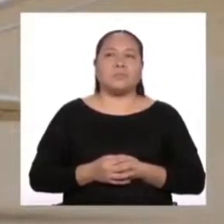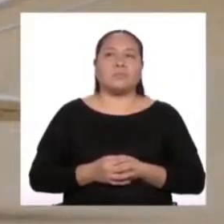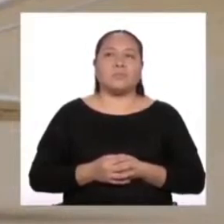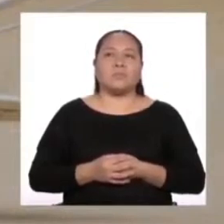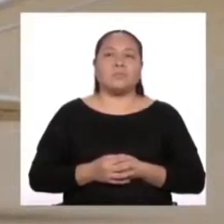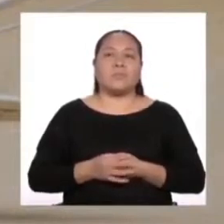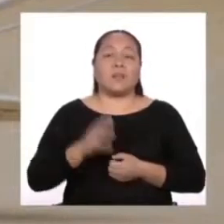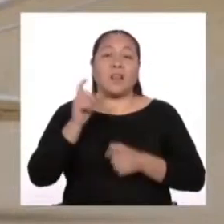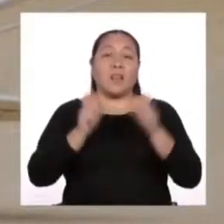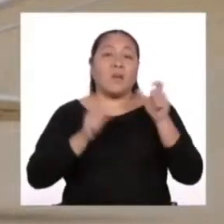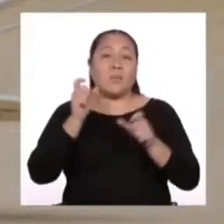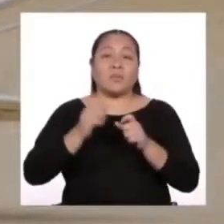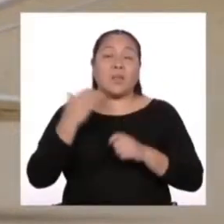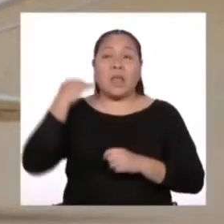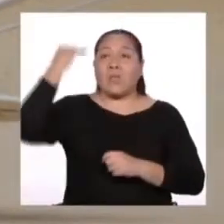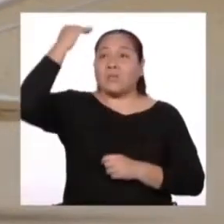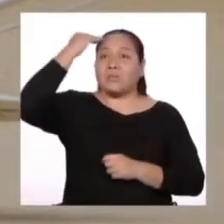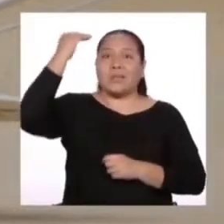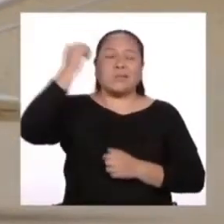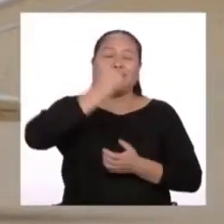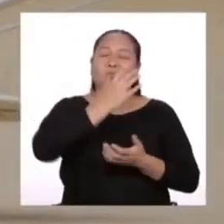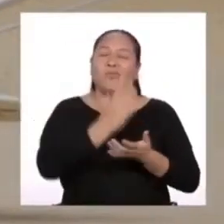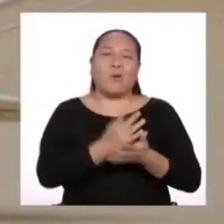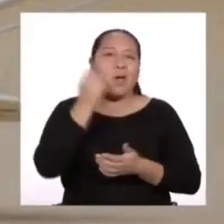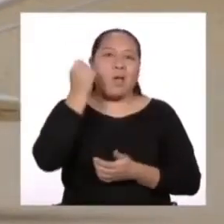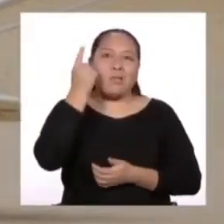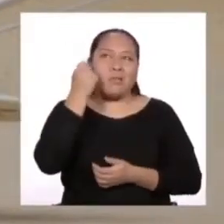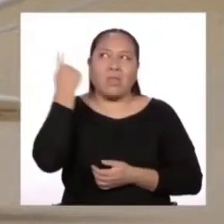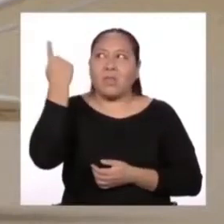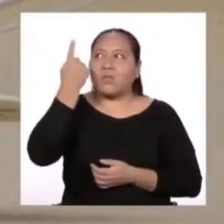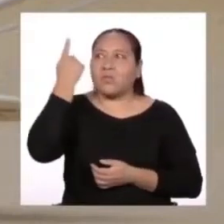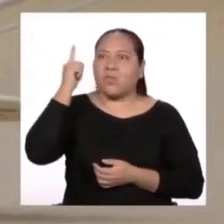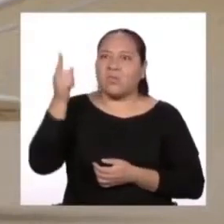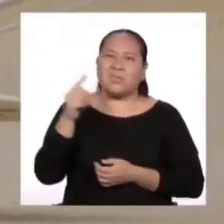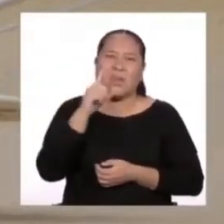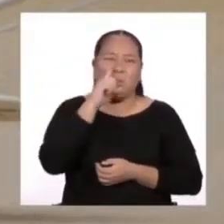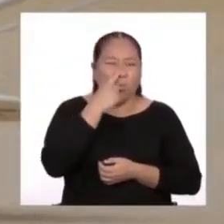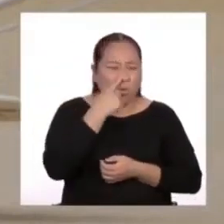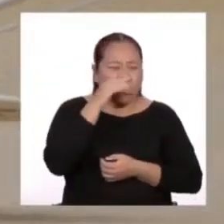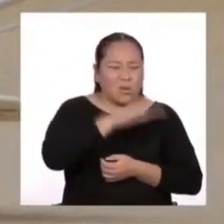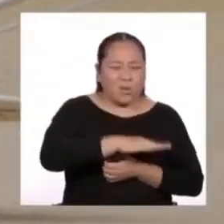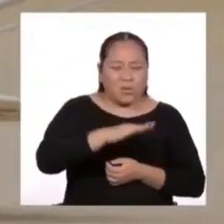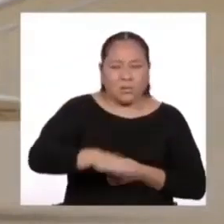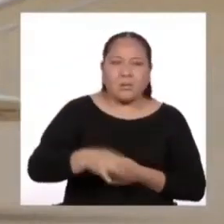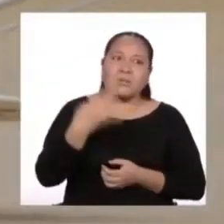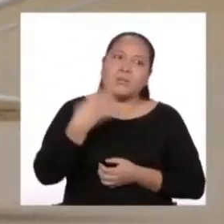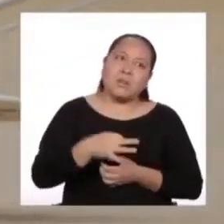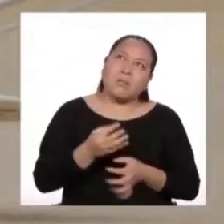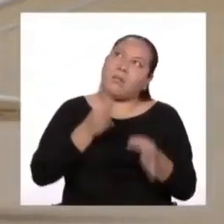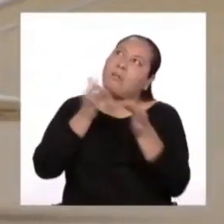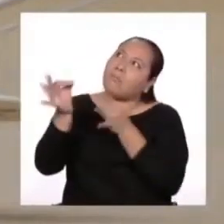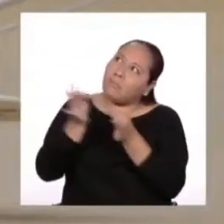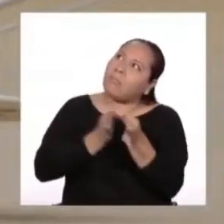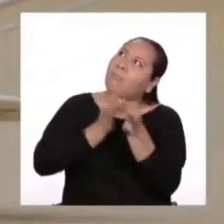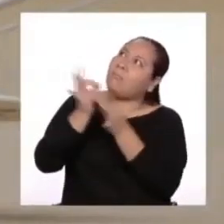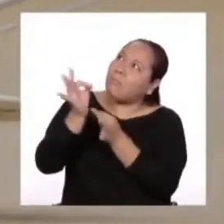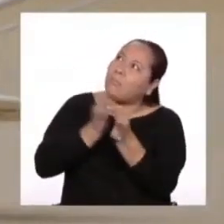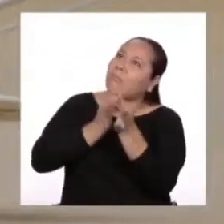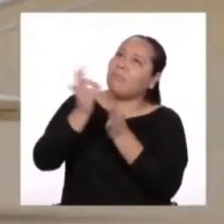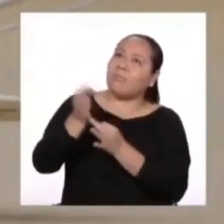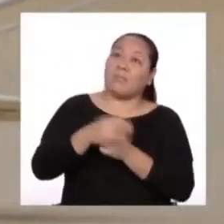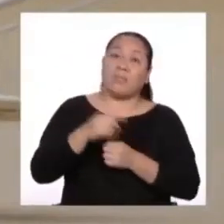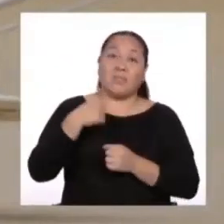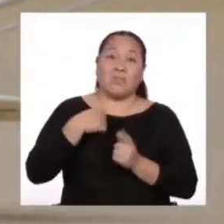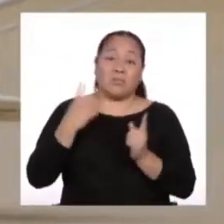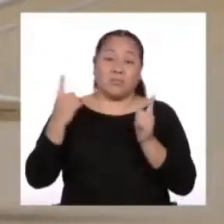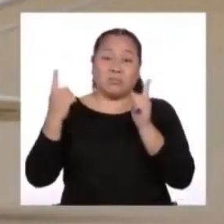Las personas mayores nunca pueden comprender algo por sí mismas y es muy aburrido para los niños tener que explicárselo todo. Cuando me he encontrado con